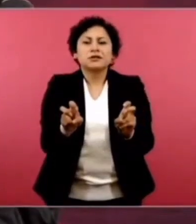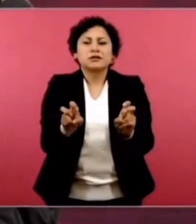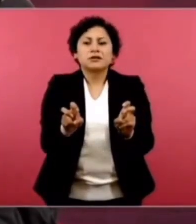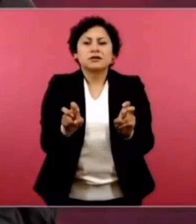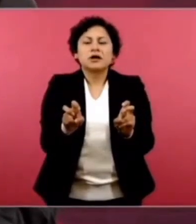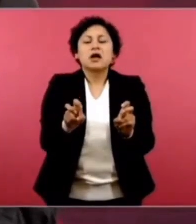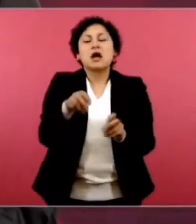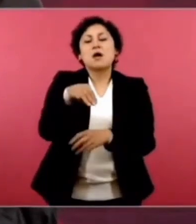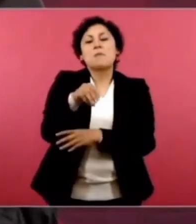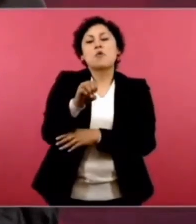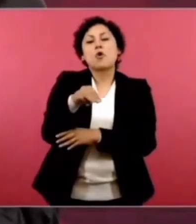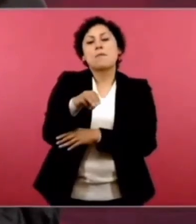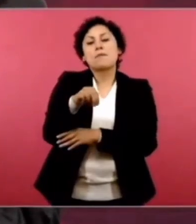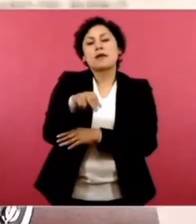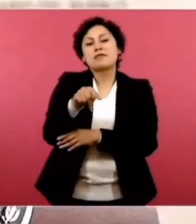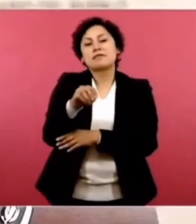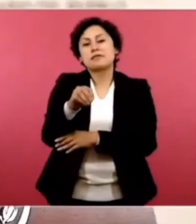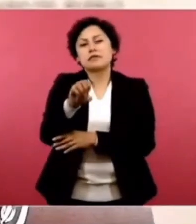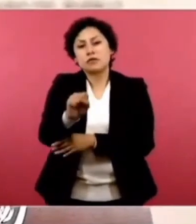Estelares